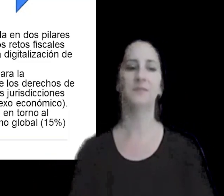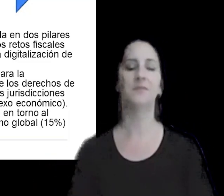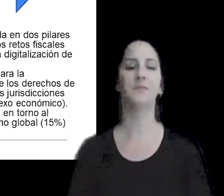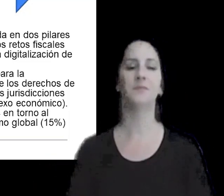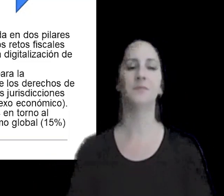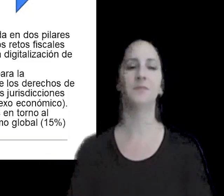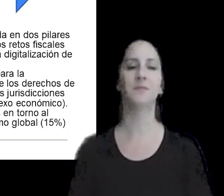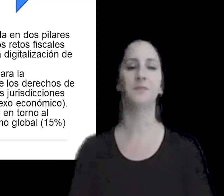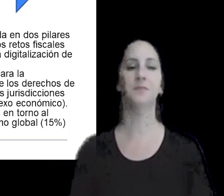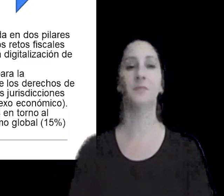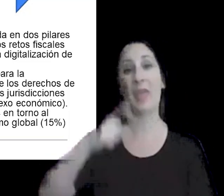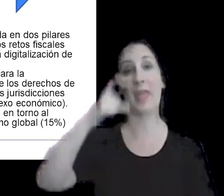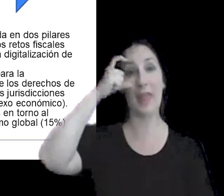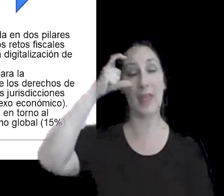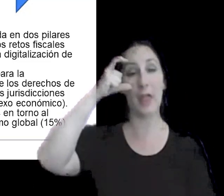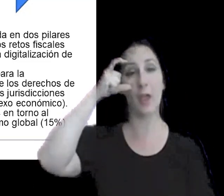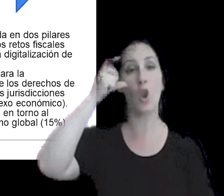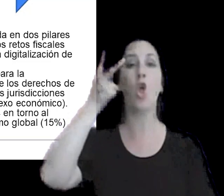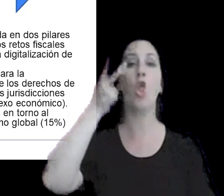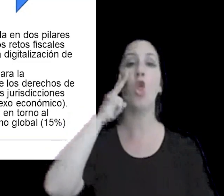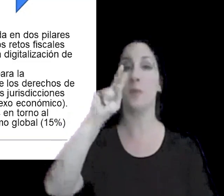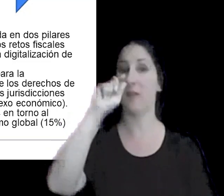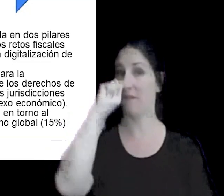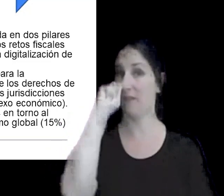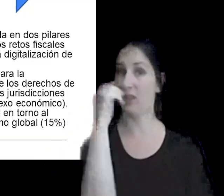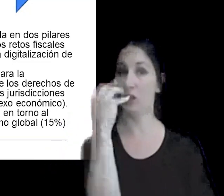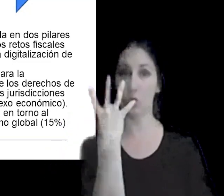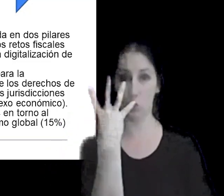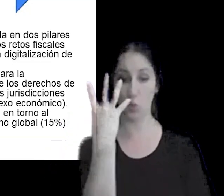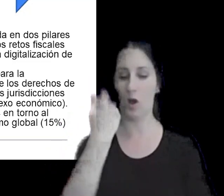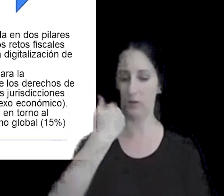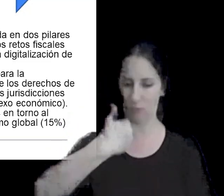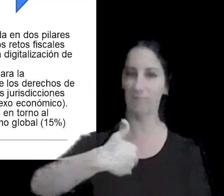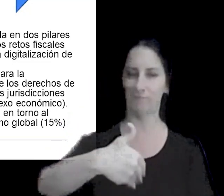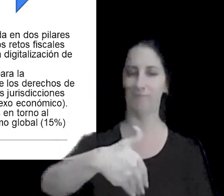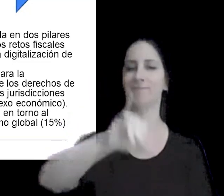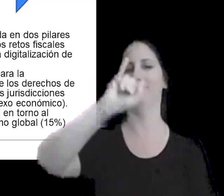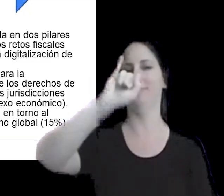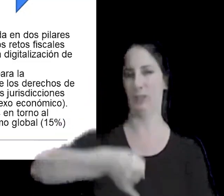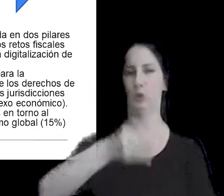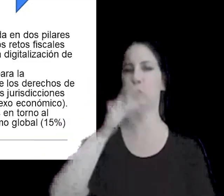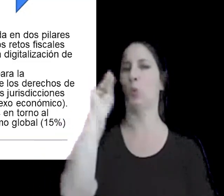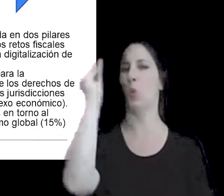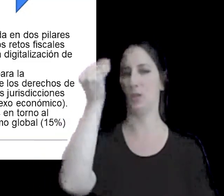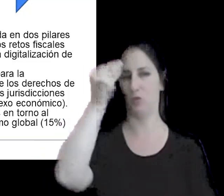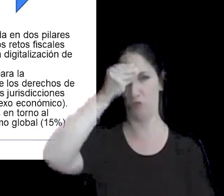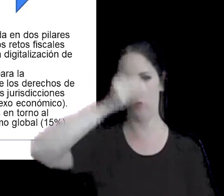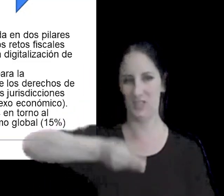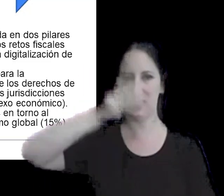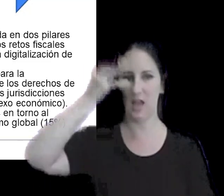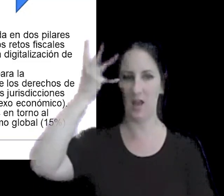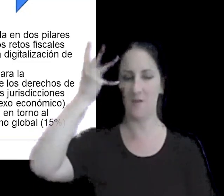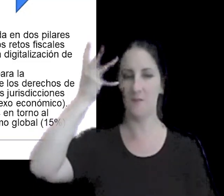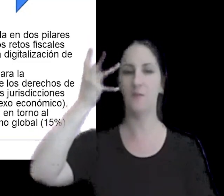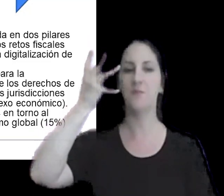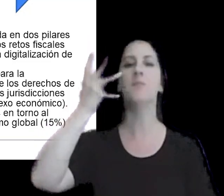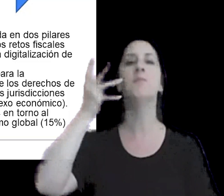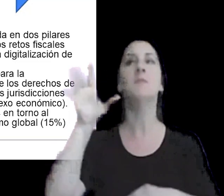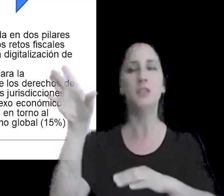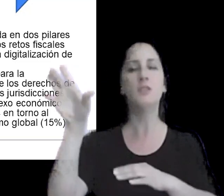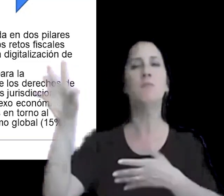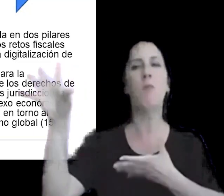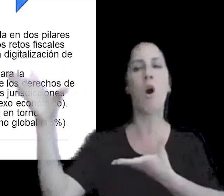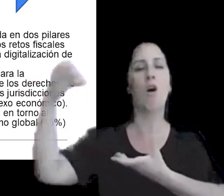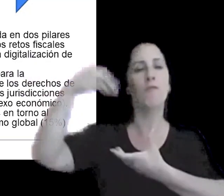de enero 2024 ya las han adoptado definitivamente alineándose a